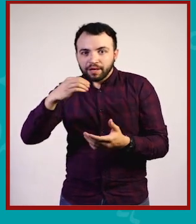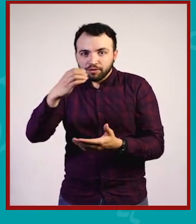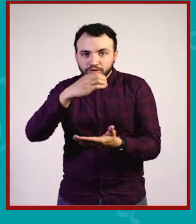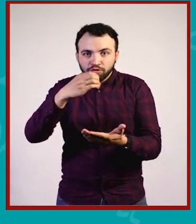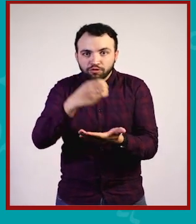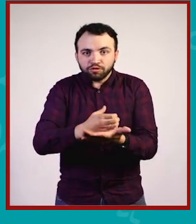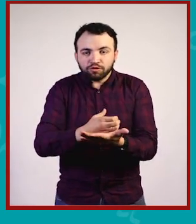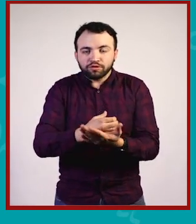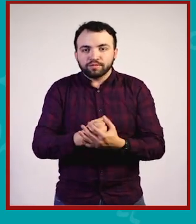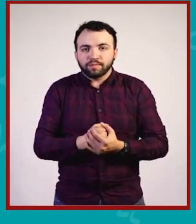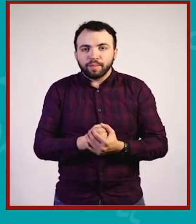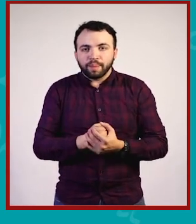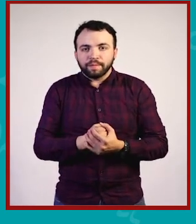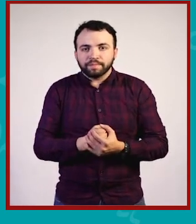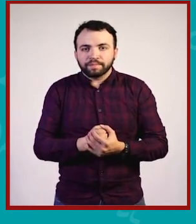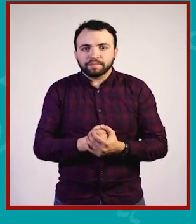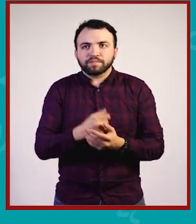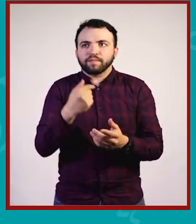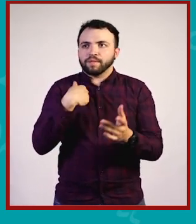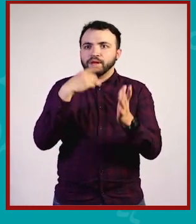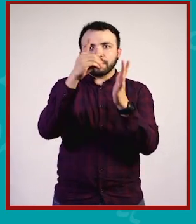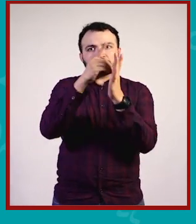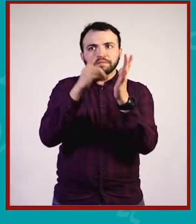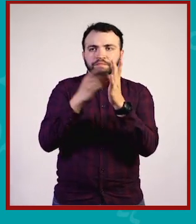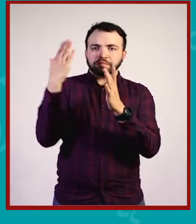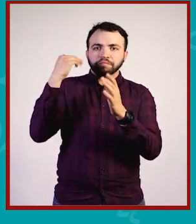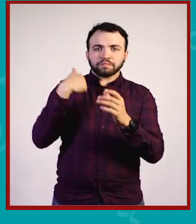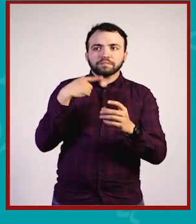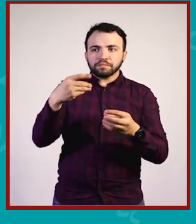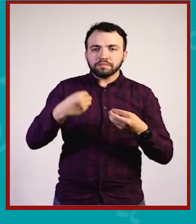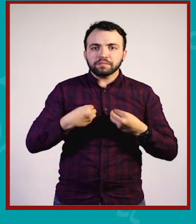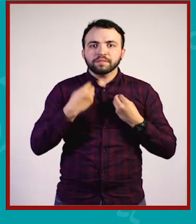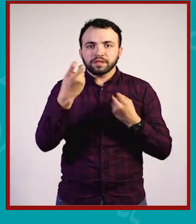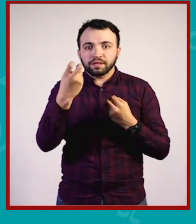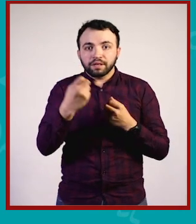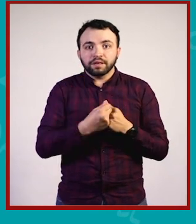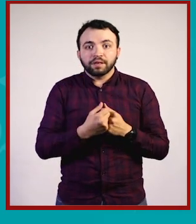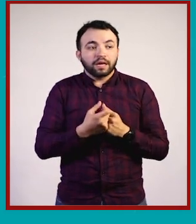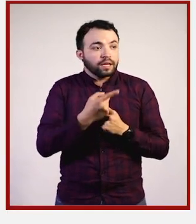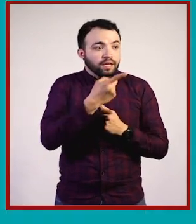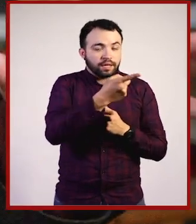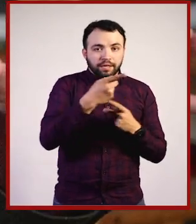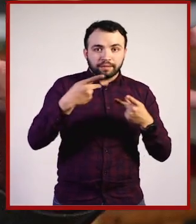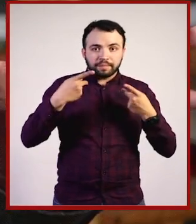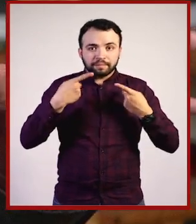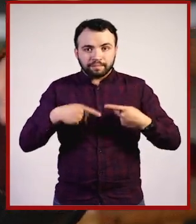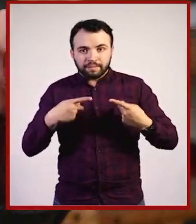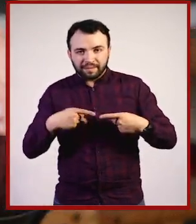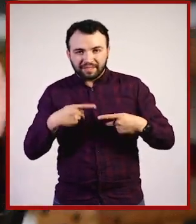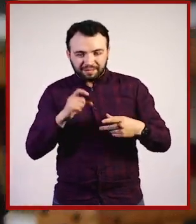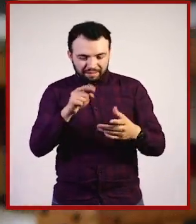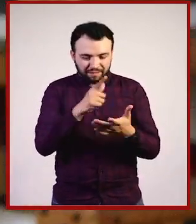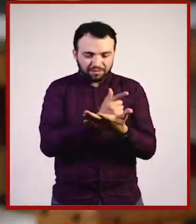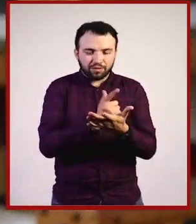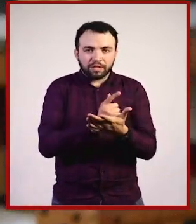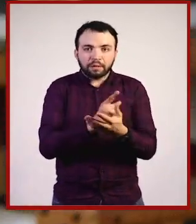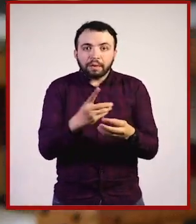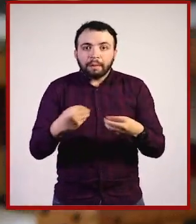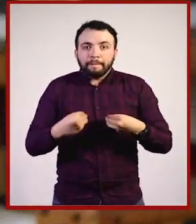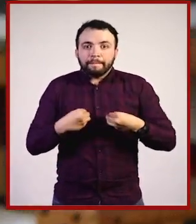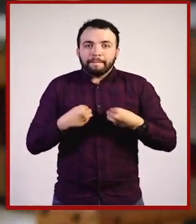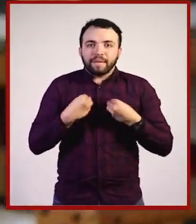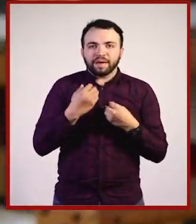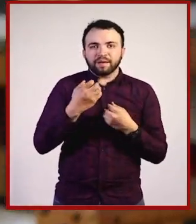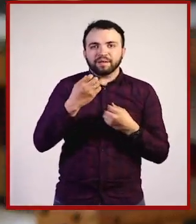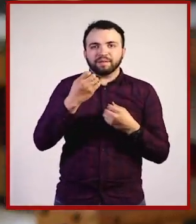edificio de departamentos, y el muchacho que protagoniza la historia vive en la colonia Narvarte, que se parece mucho. Él no sabe qué